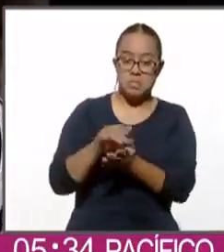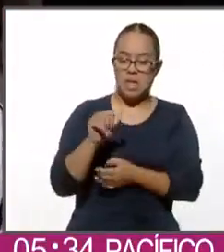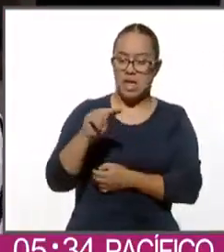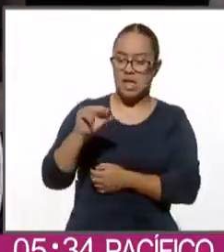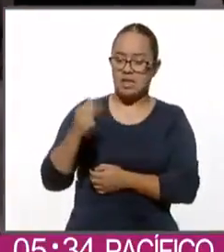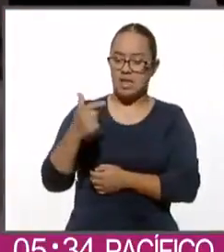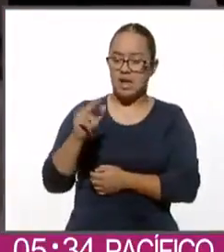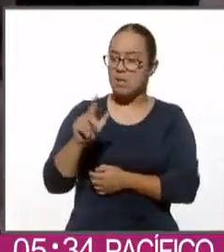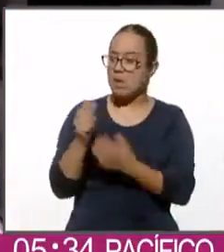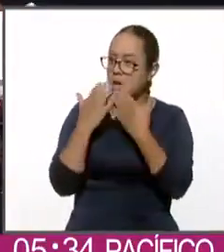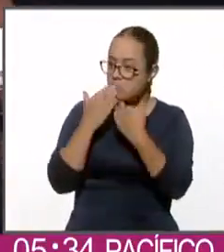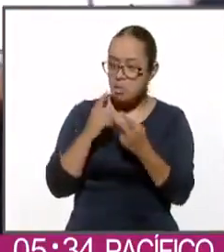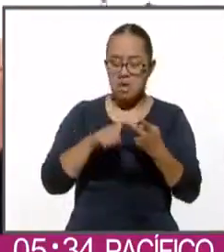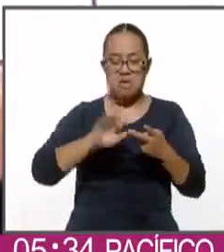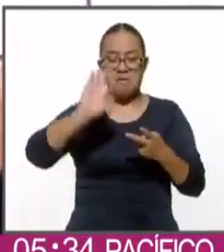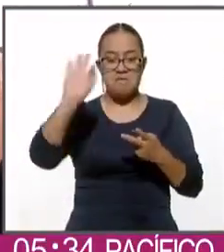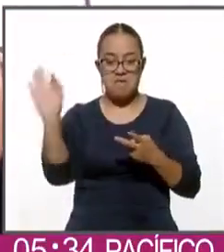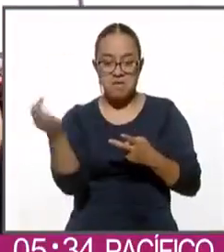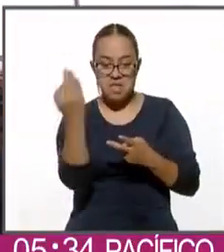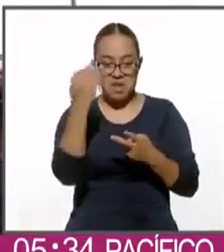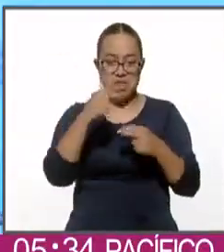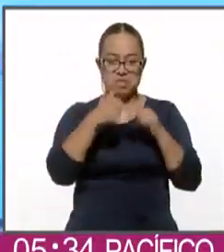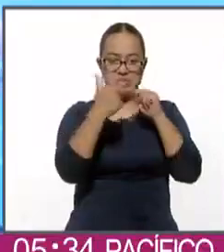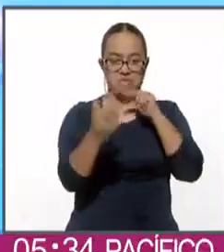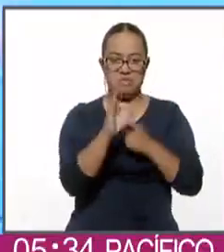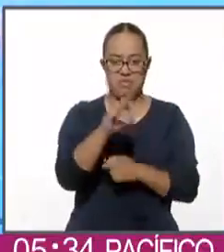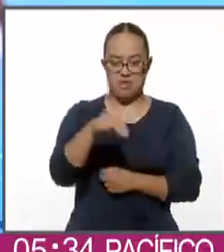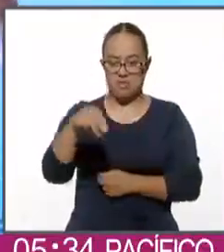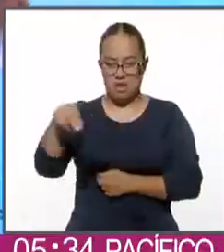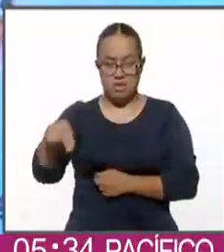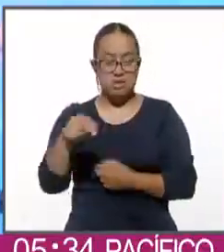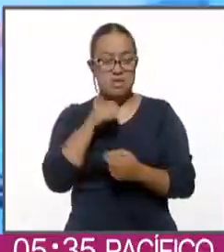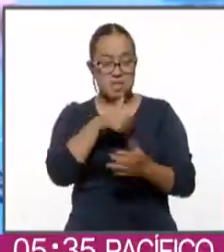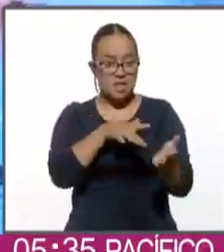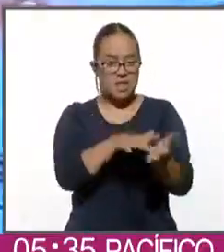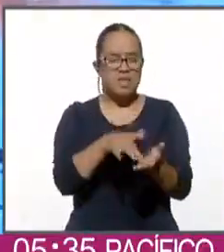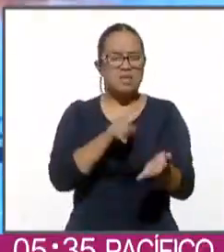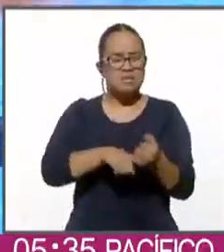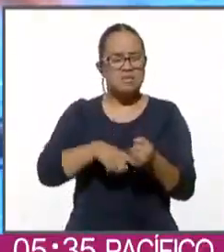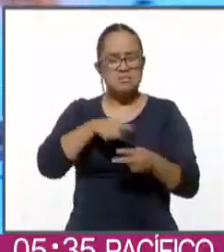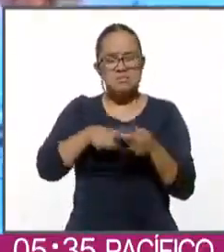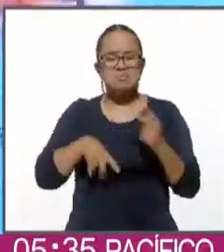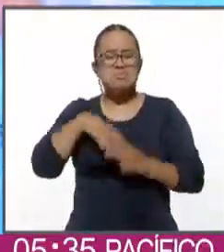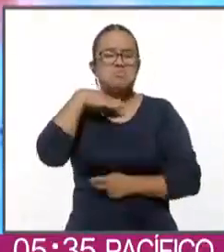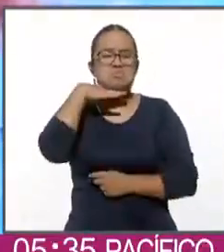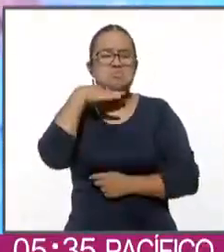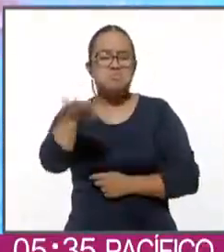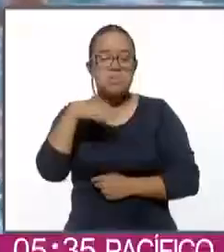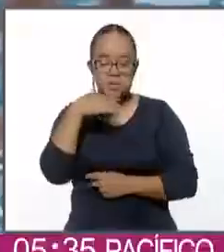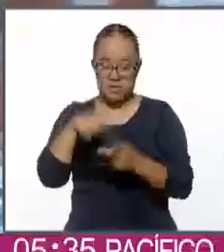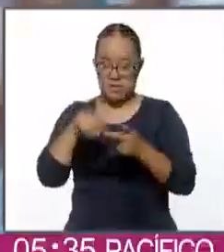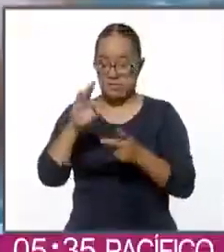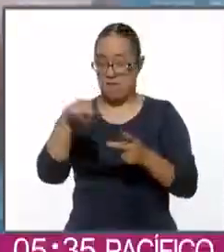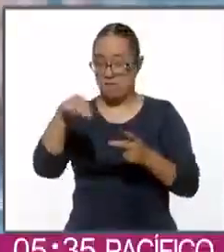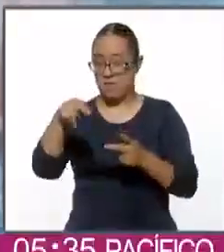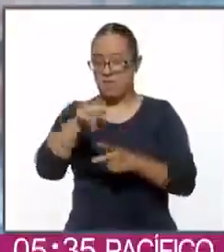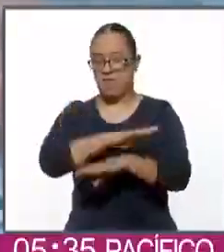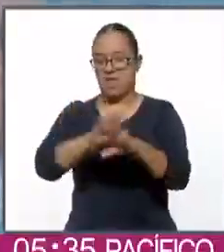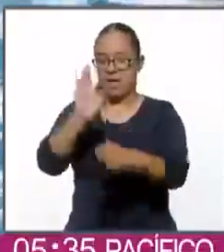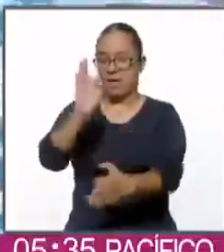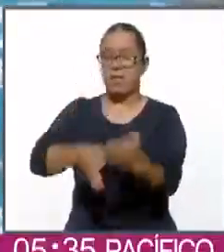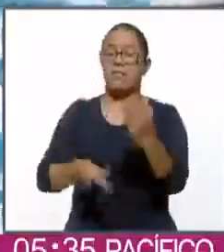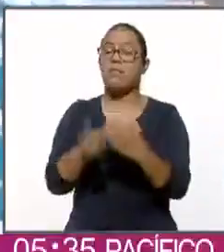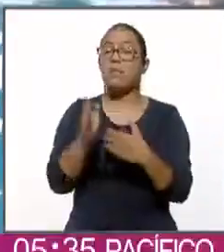Guevara, sin el apoyo de la Federación Nacional de Natación, ese organismo plagado de corrupción que hoy llega a su fin. ¿Qué sigue?